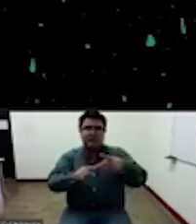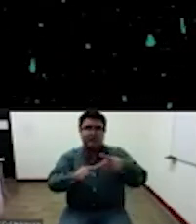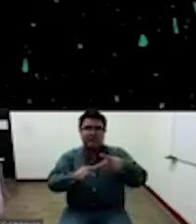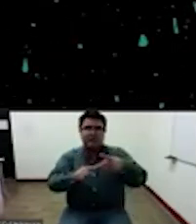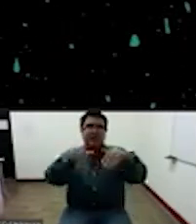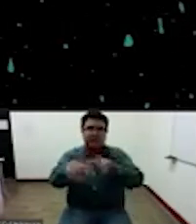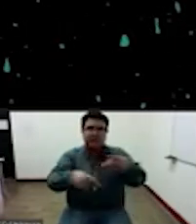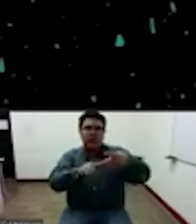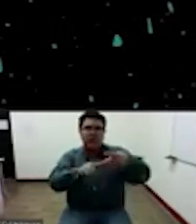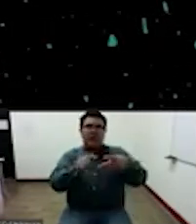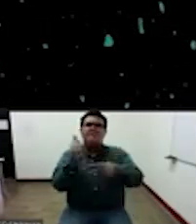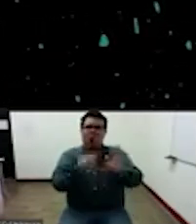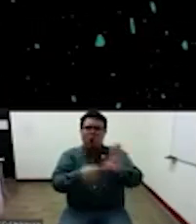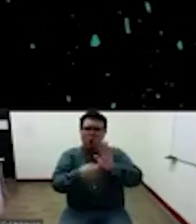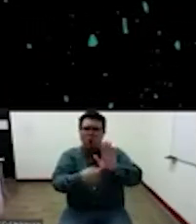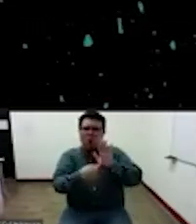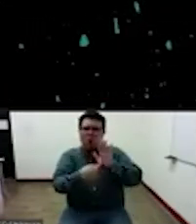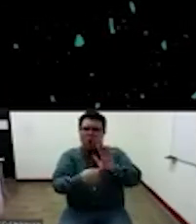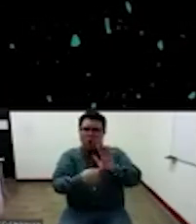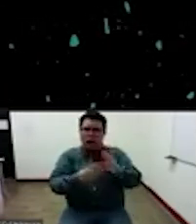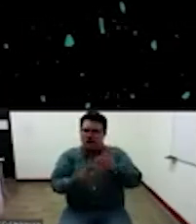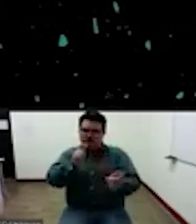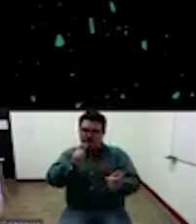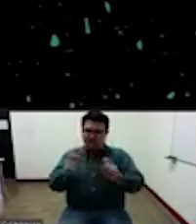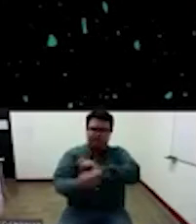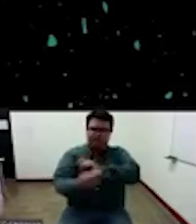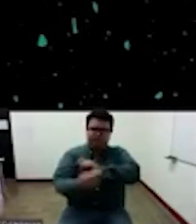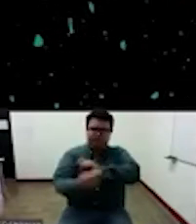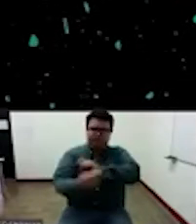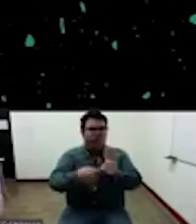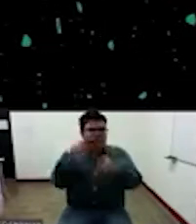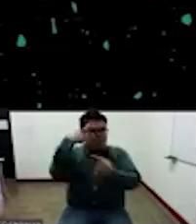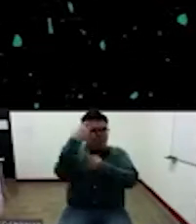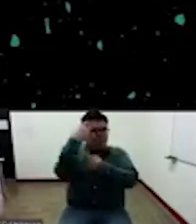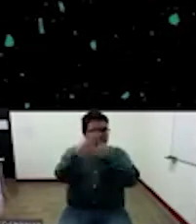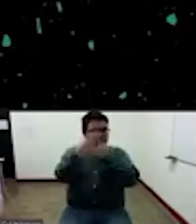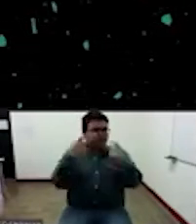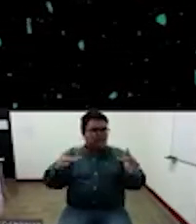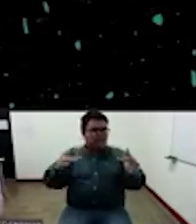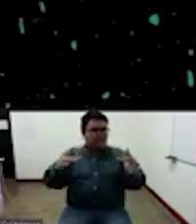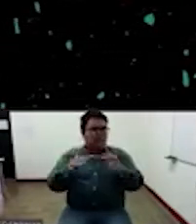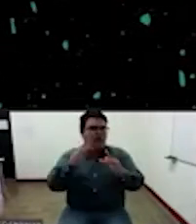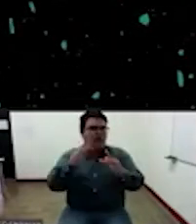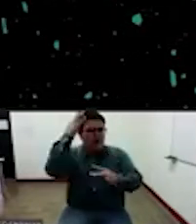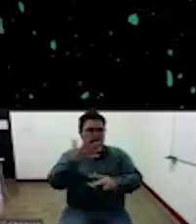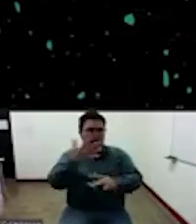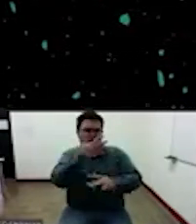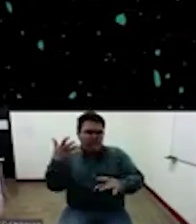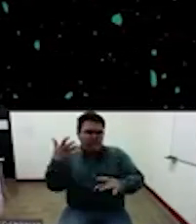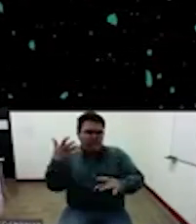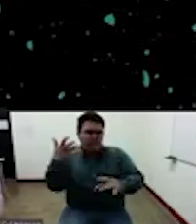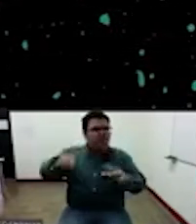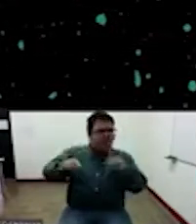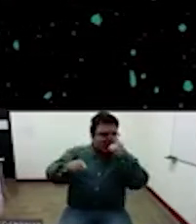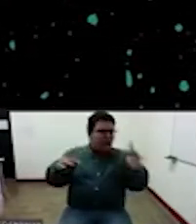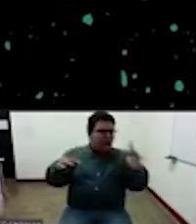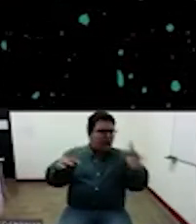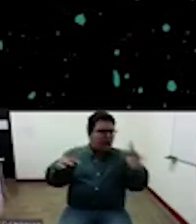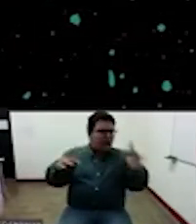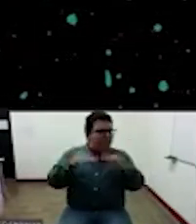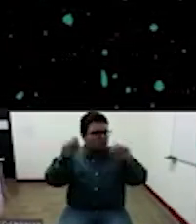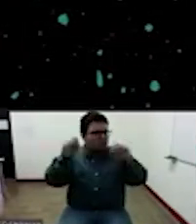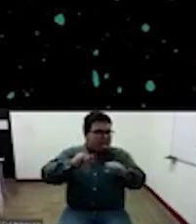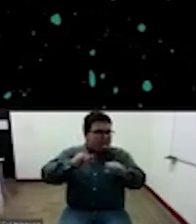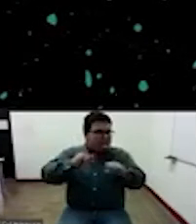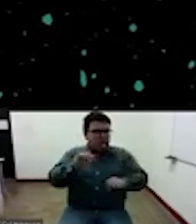plantea transmoderno a ver si lo puedo aplicar en el tema de la cultura afro colombiana o el